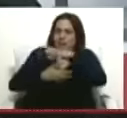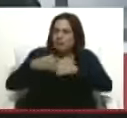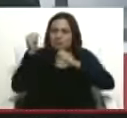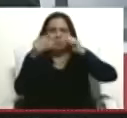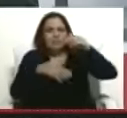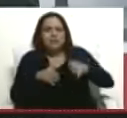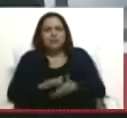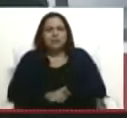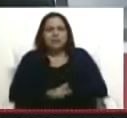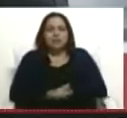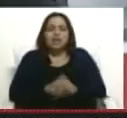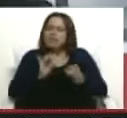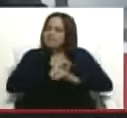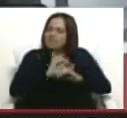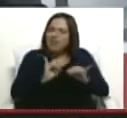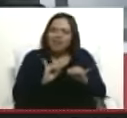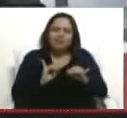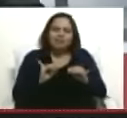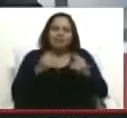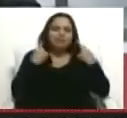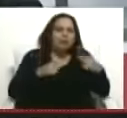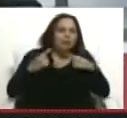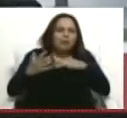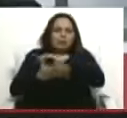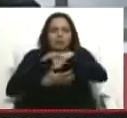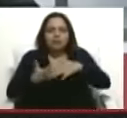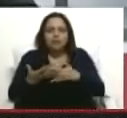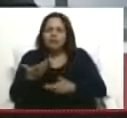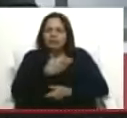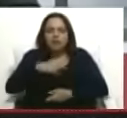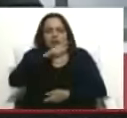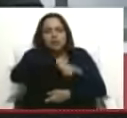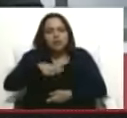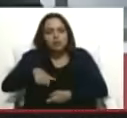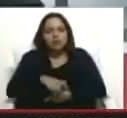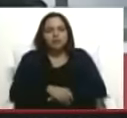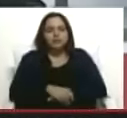las convocatorias han sido totalmente fracasadas. ¿Qué es lo que quiere la gente?